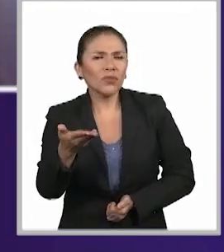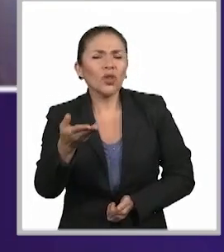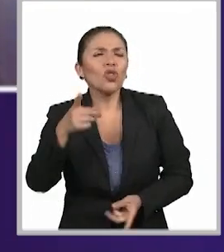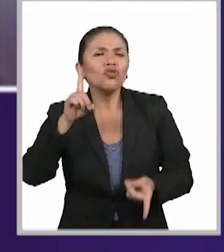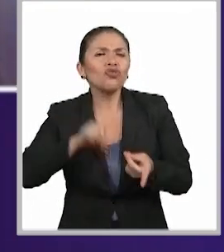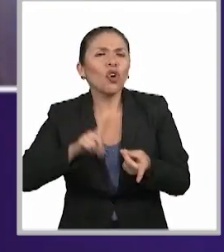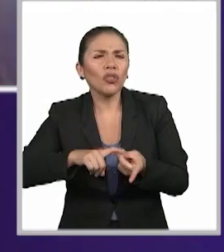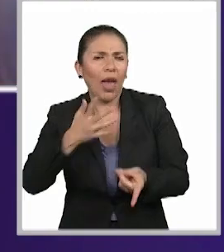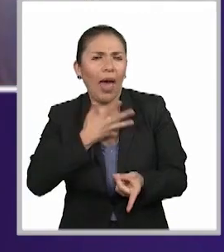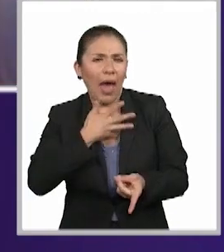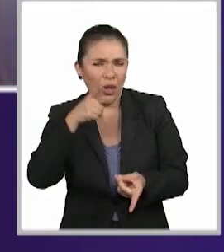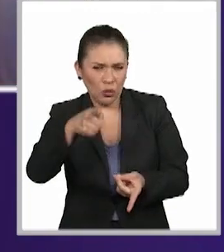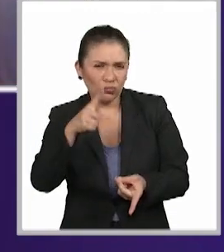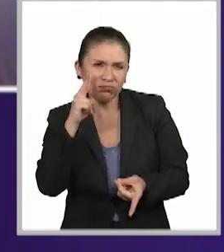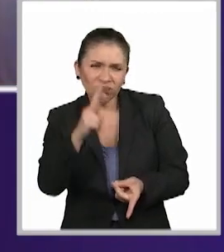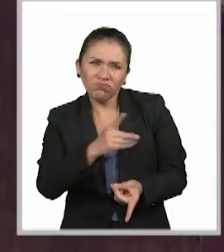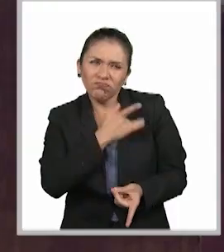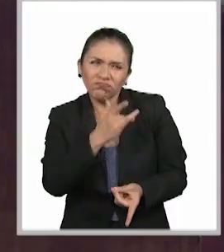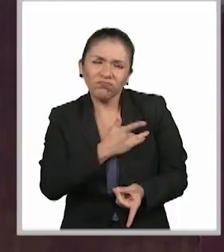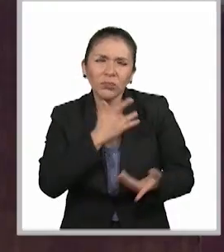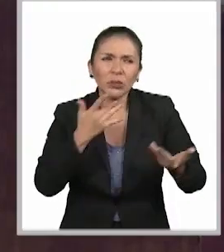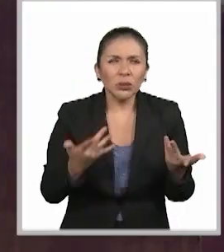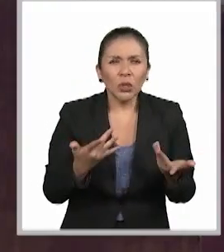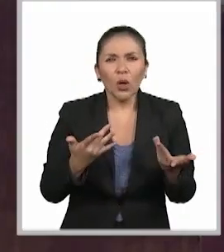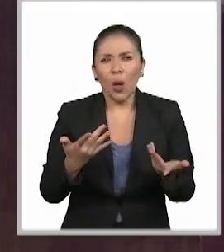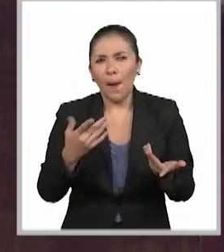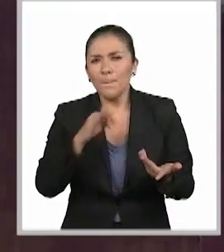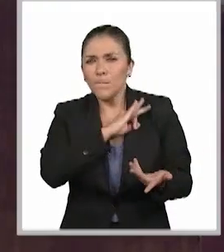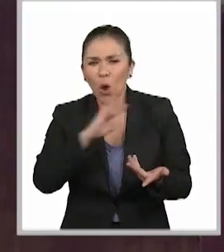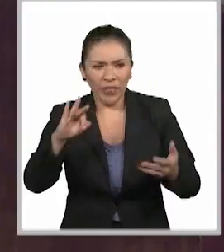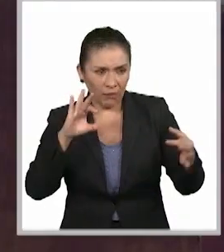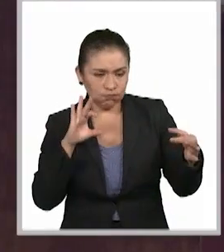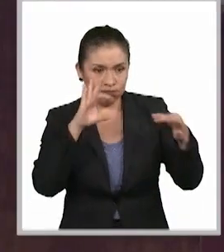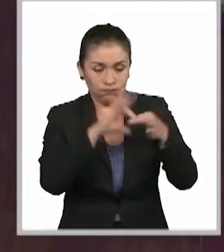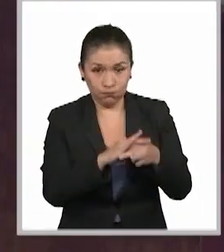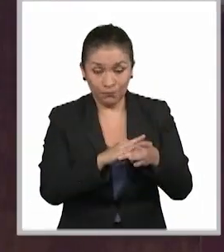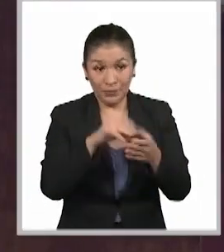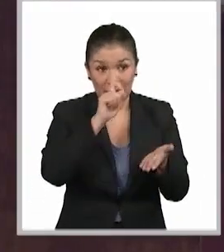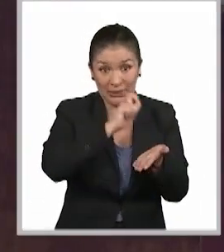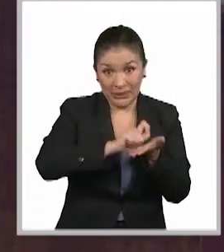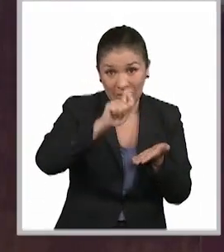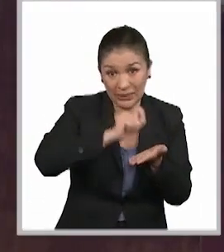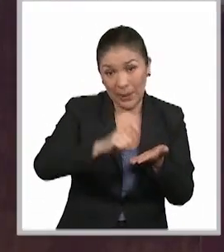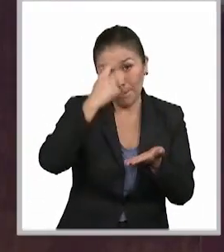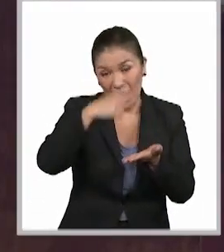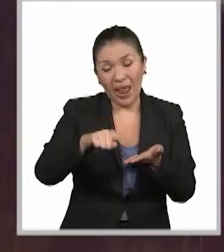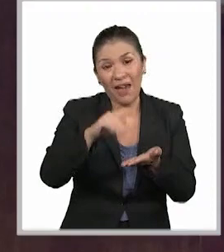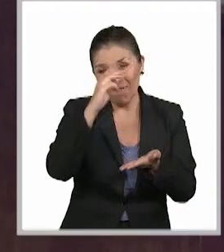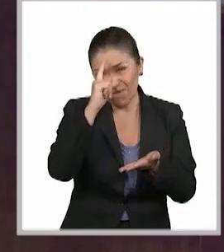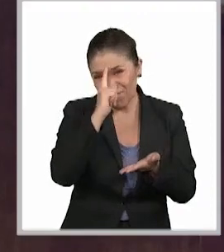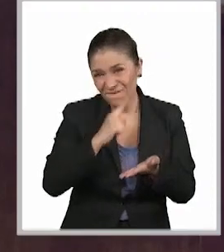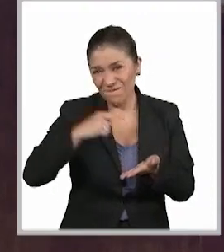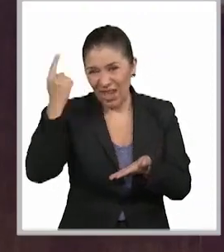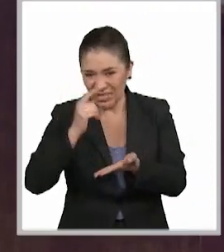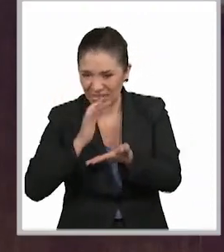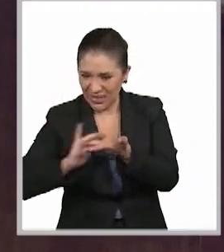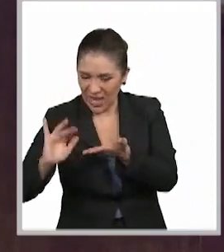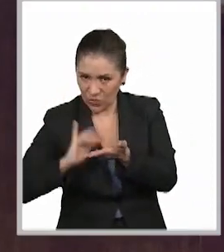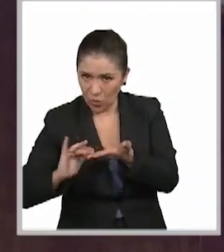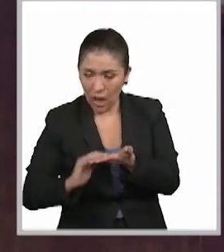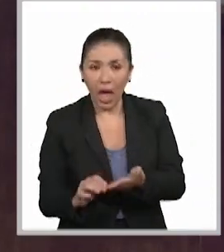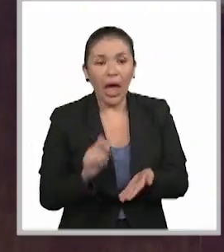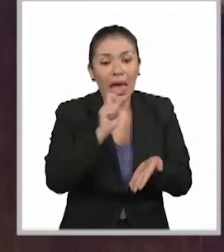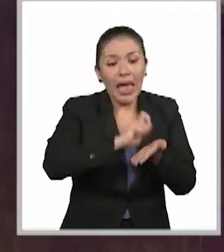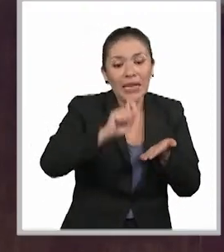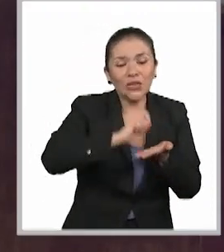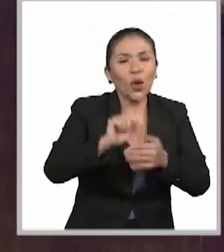¿Dónde encontrarías un punto, si es que lo ves, un punto de relación entre la redacción para lectura fácil, la